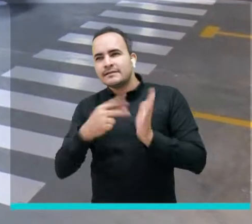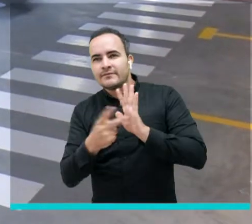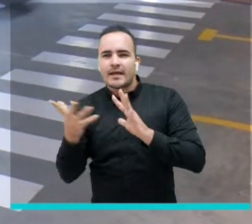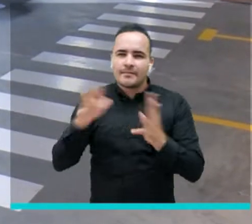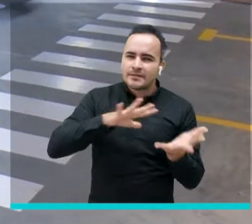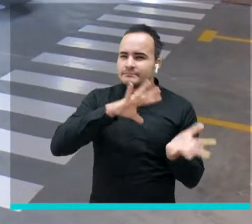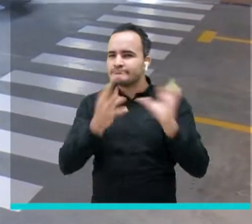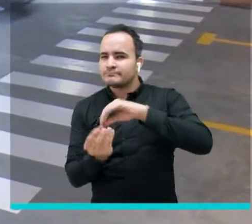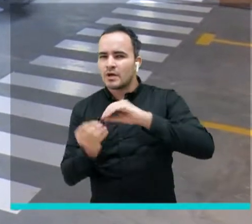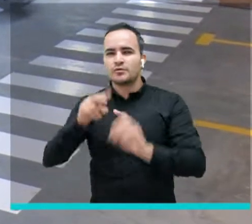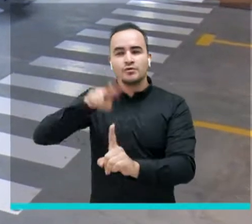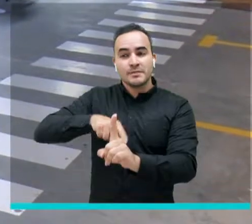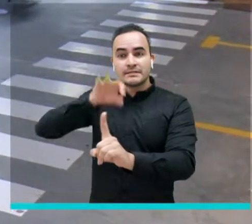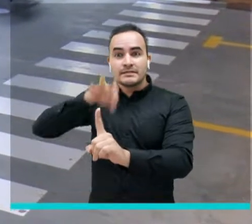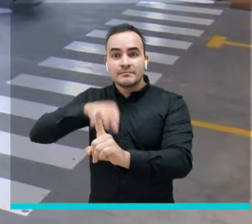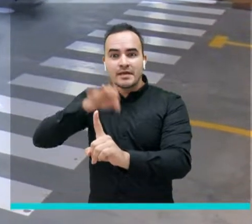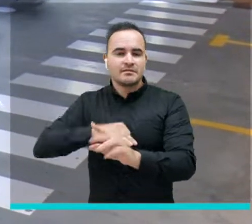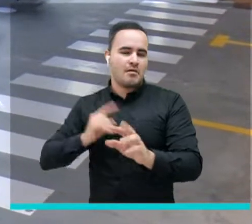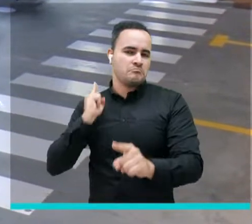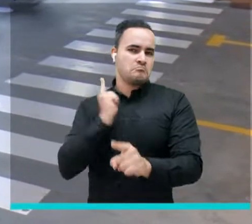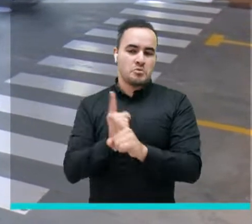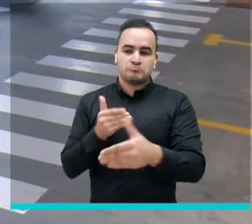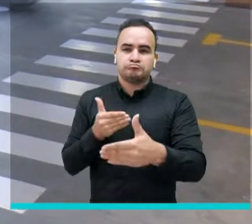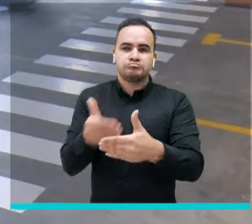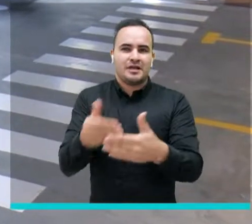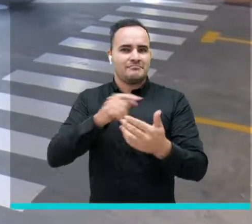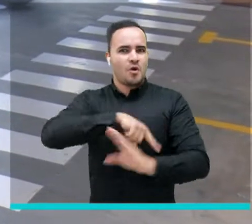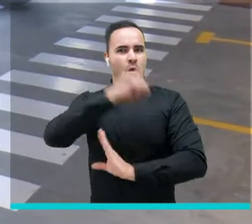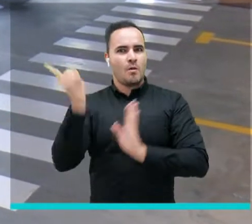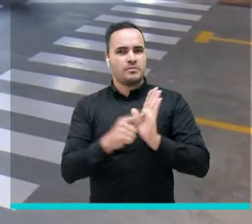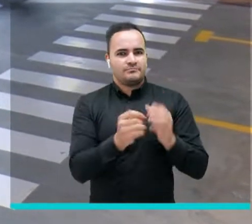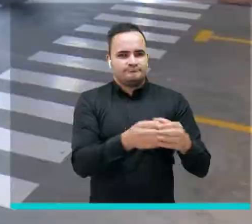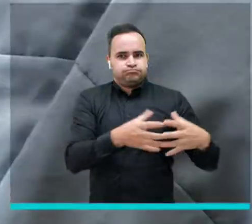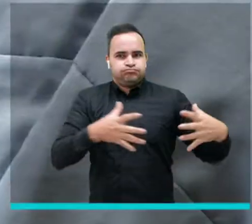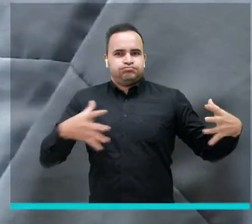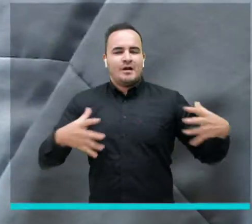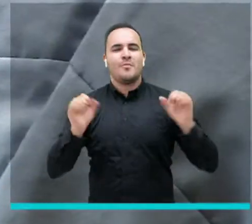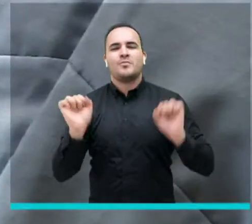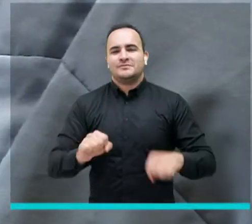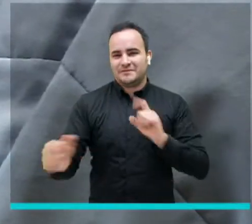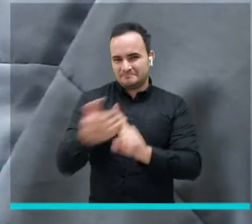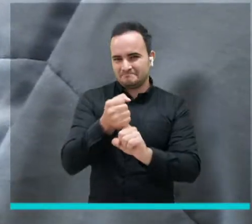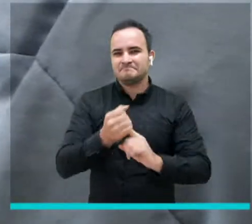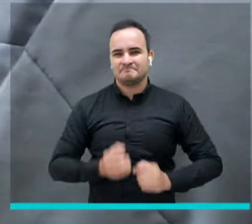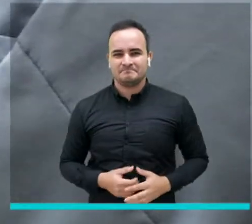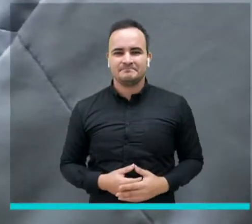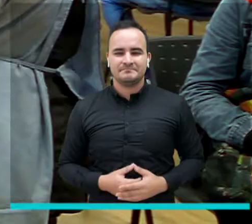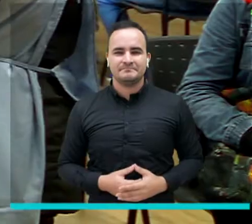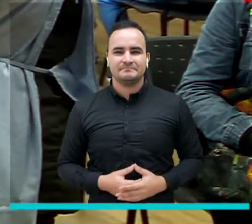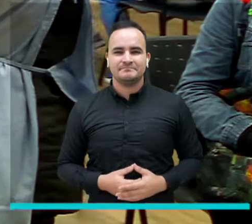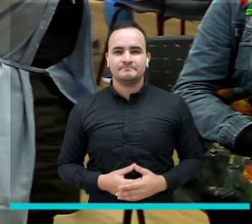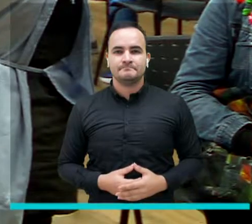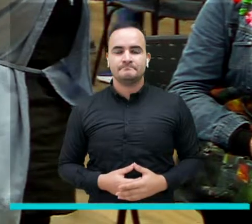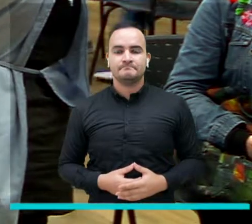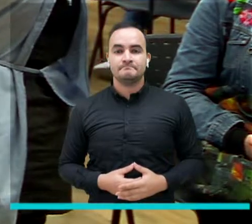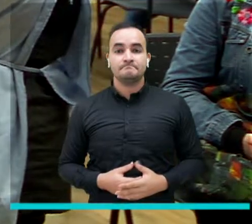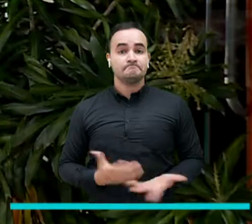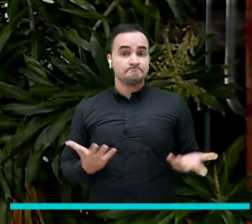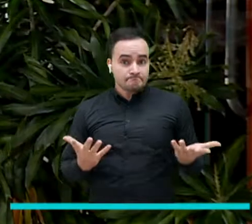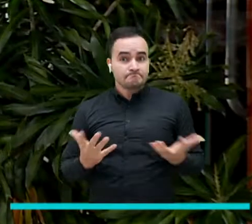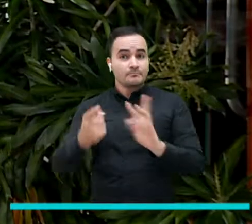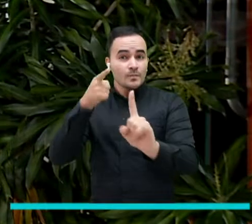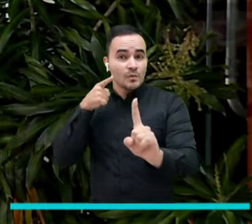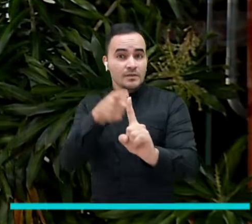un término de dos o tres meses estaríamos logrando esta importante meta para la ciudad para